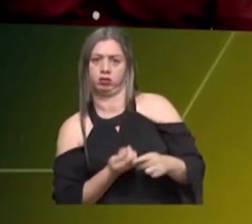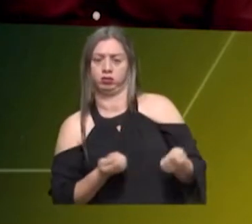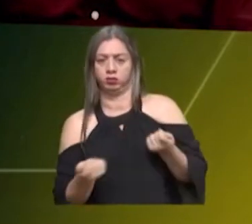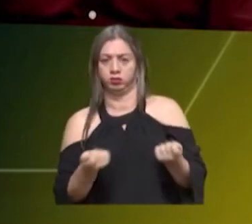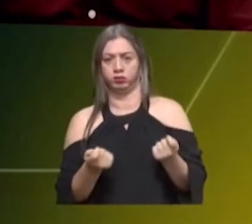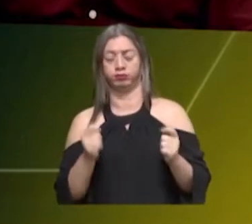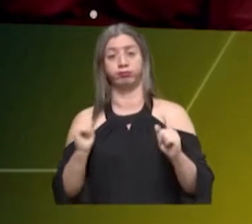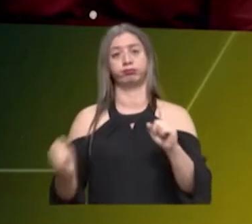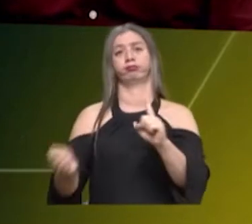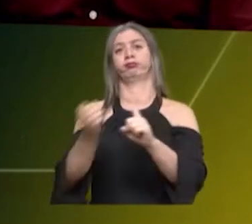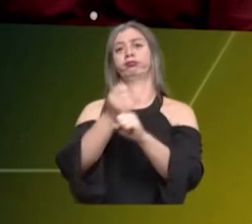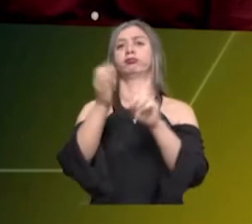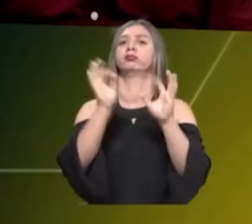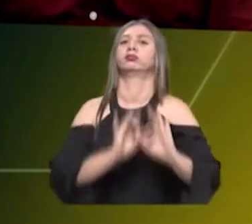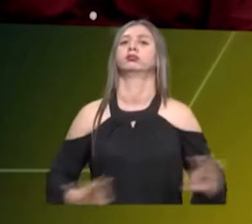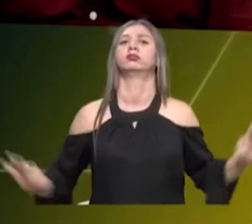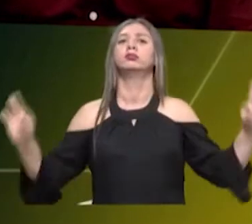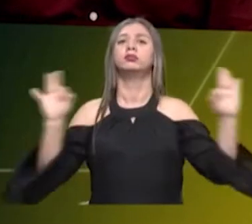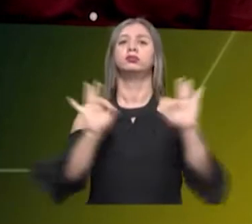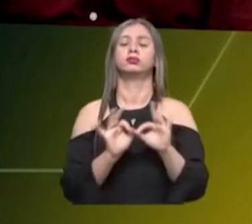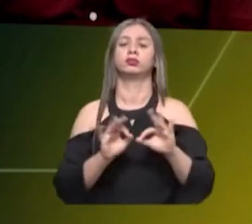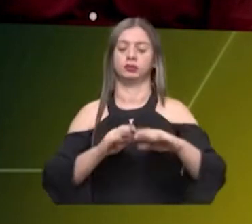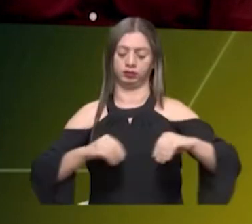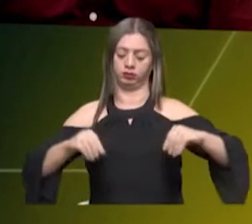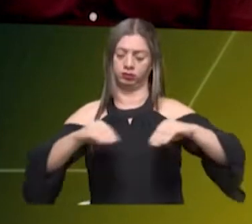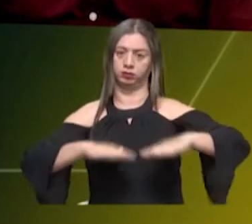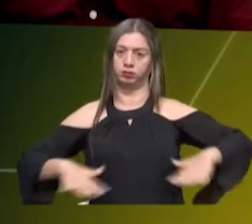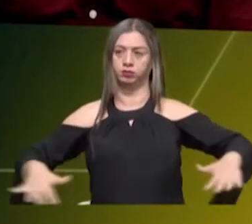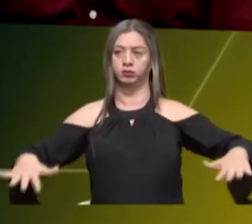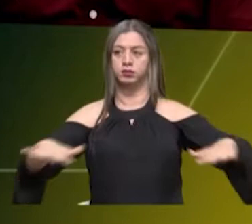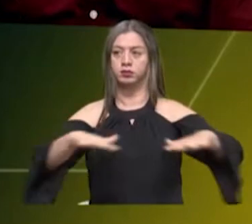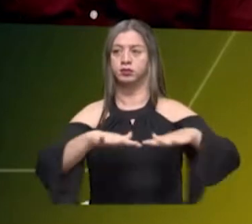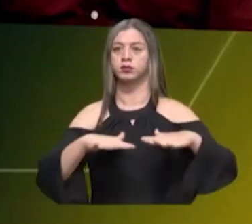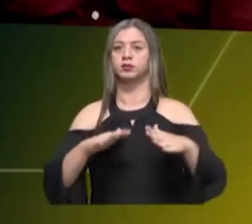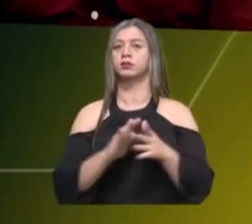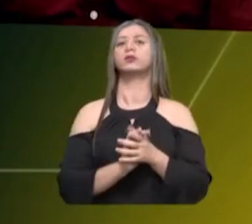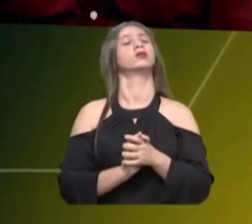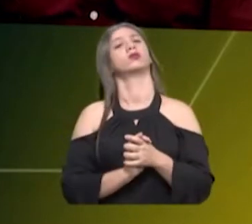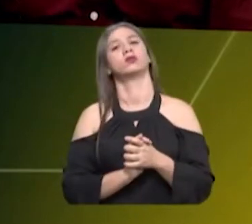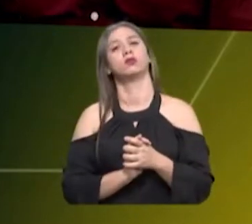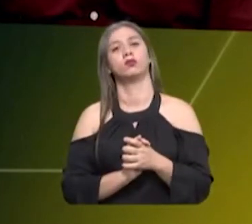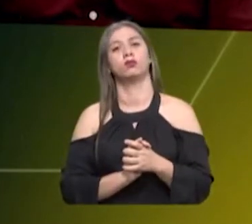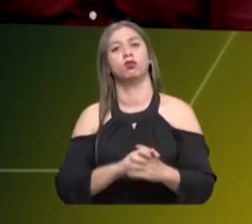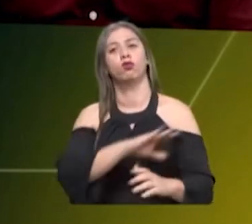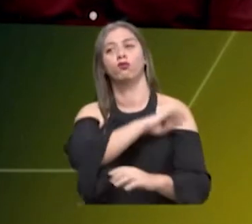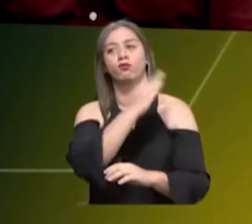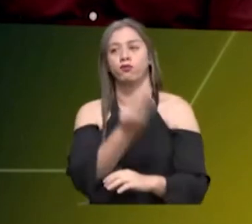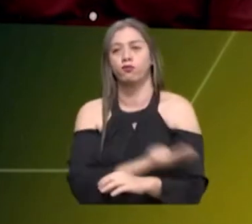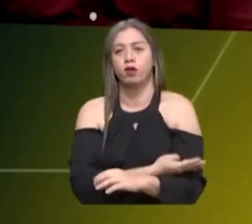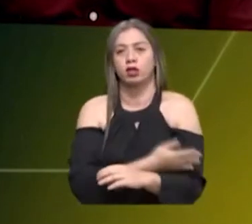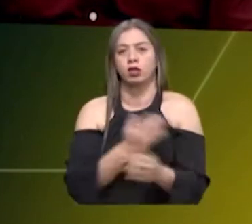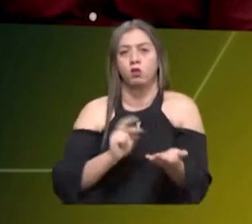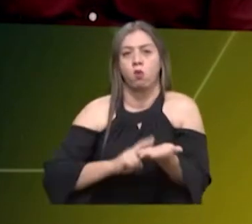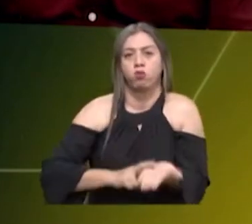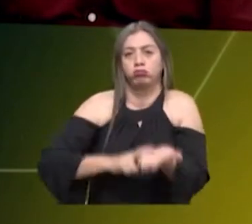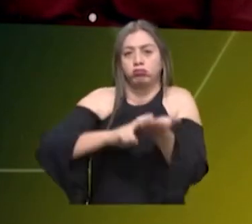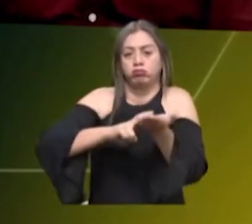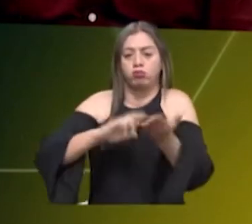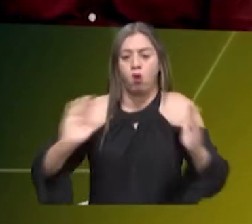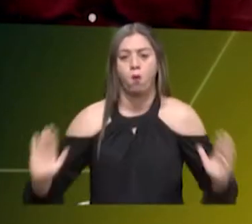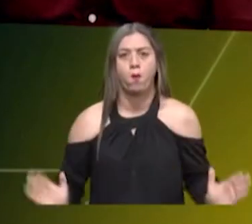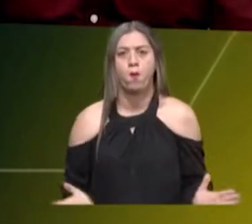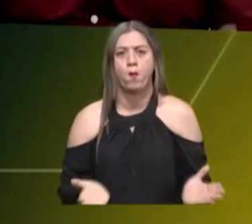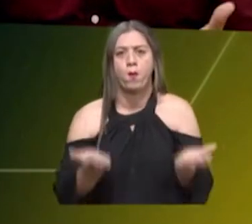Logros importantes, por ejemplo en el tema de suelo tenemos una apuesta fuerte en restauración con el fin de mejorar la